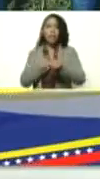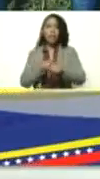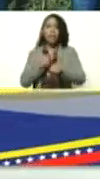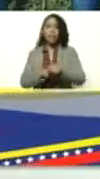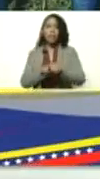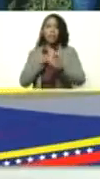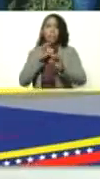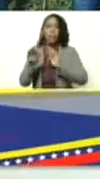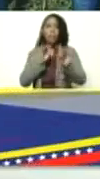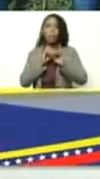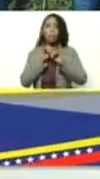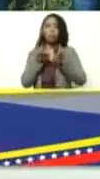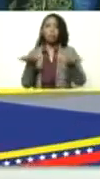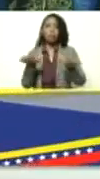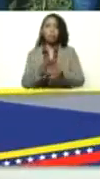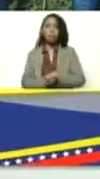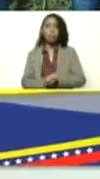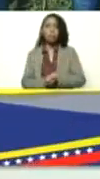contagios